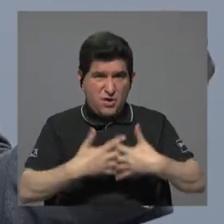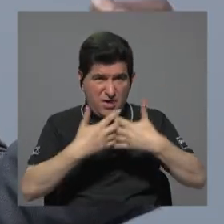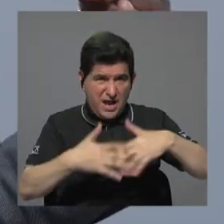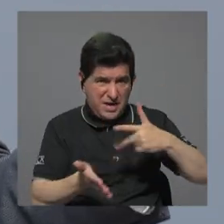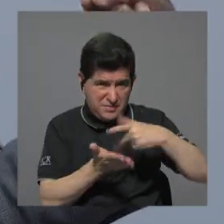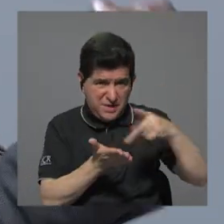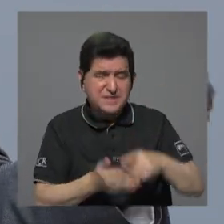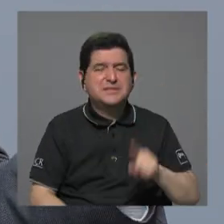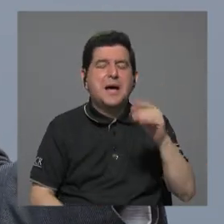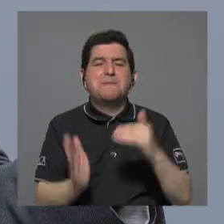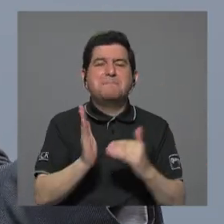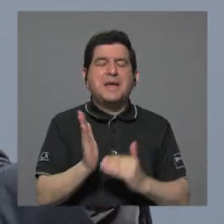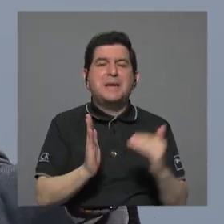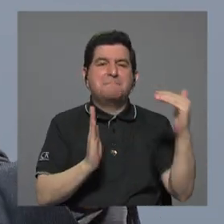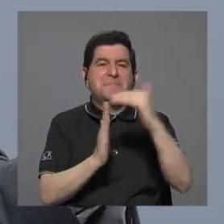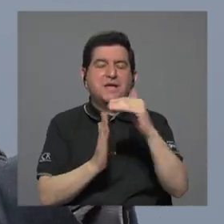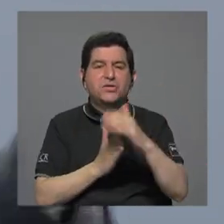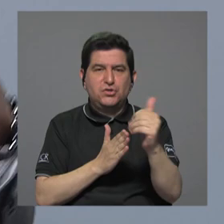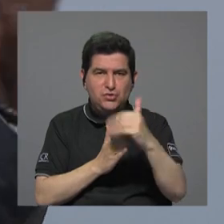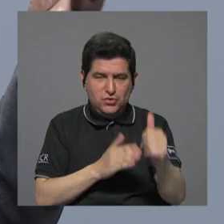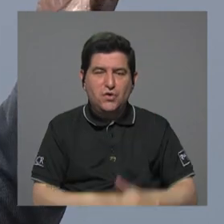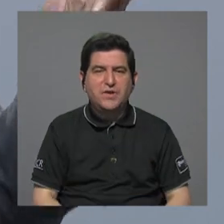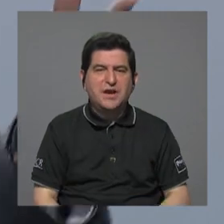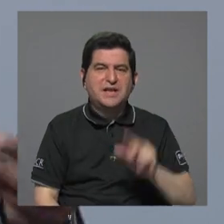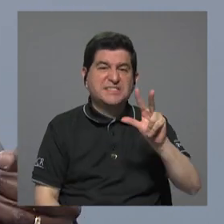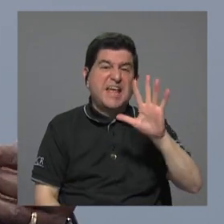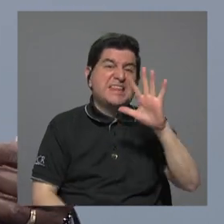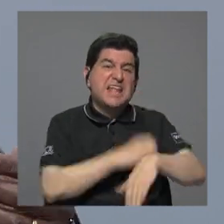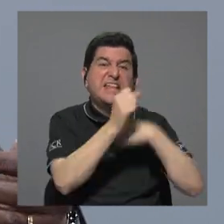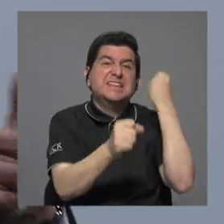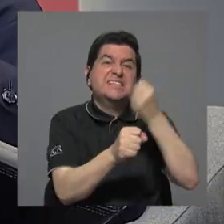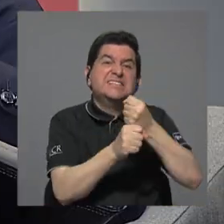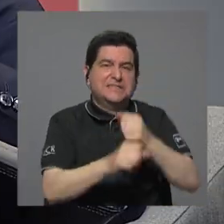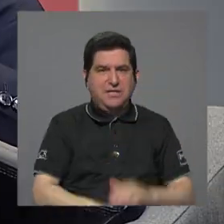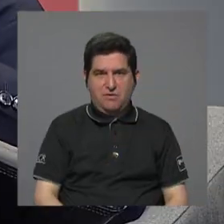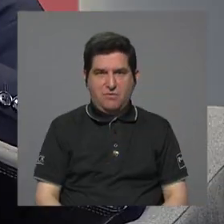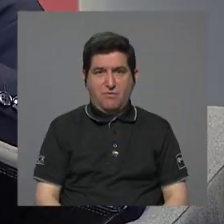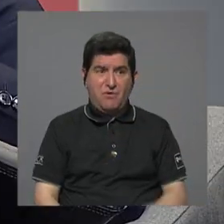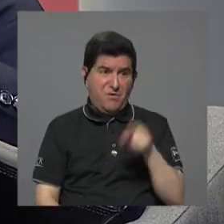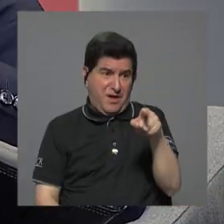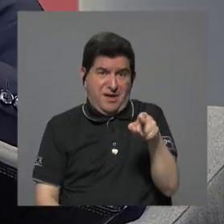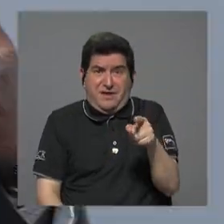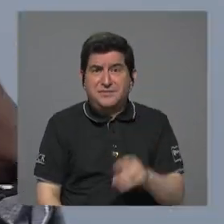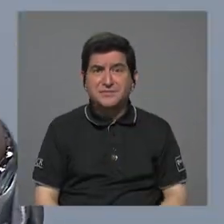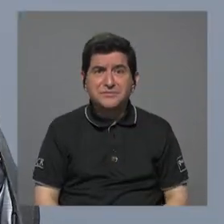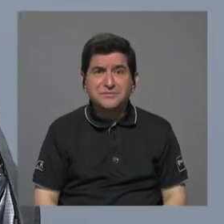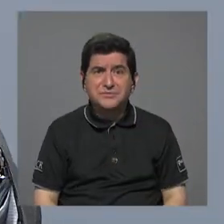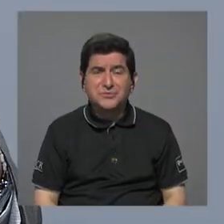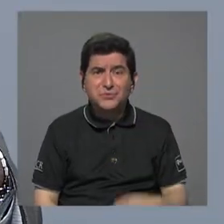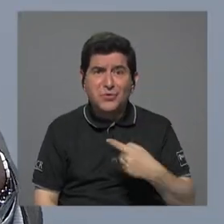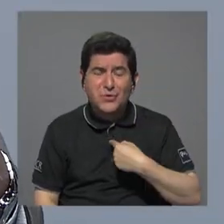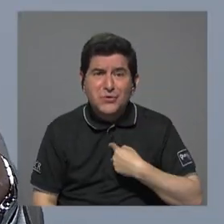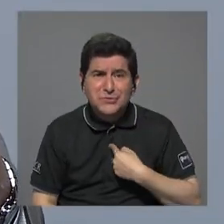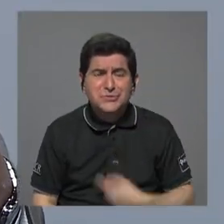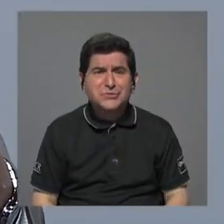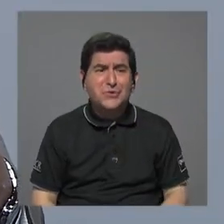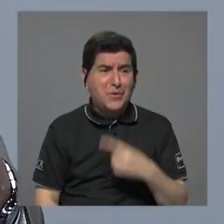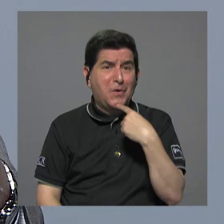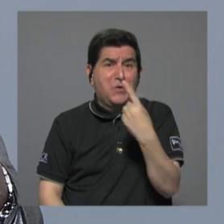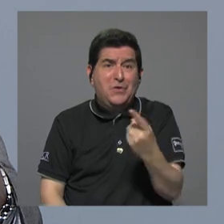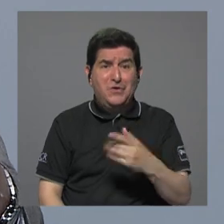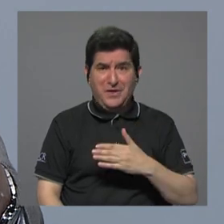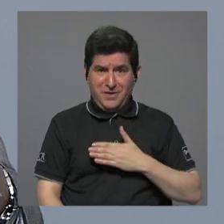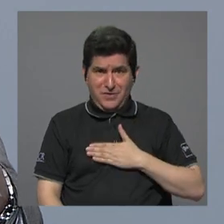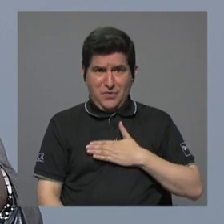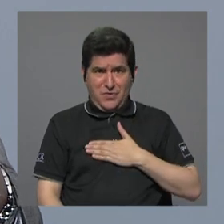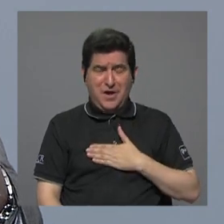mil millones de dólares en 35 años exactamente es un es un yo lo he calificado en mis